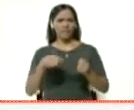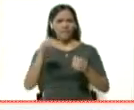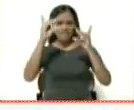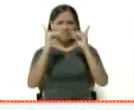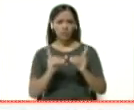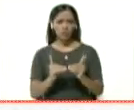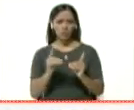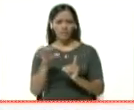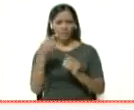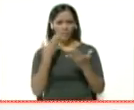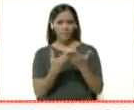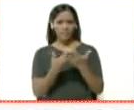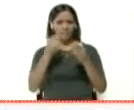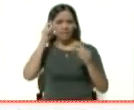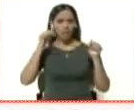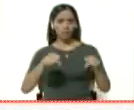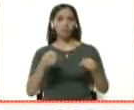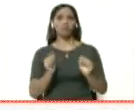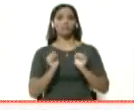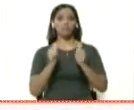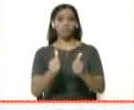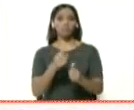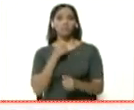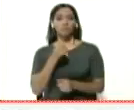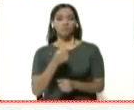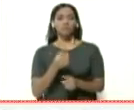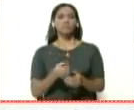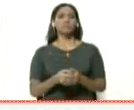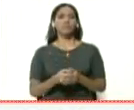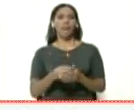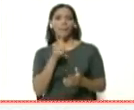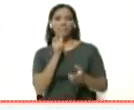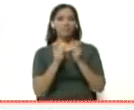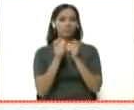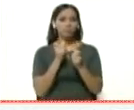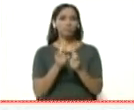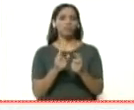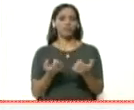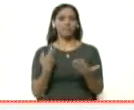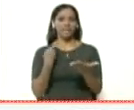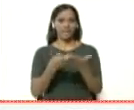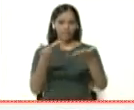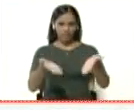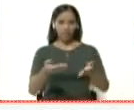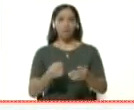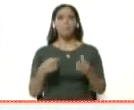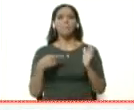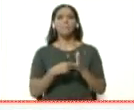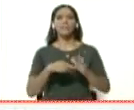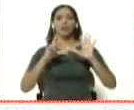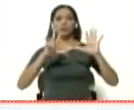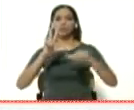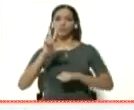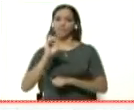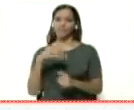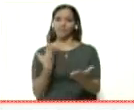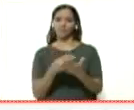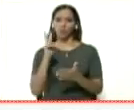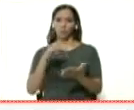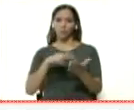Ya al comienzo de la entrevista señalábamos que por su alcance son las más importantes que se han tomado desde 1830 hasta el 2020.